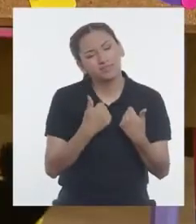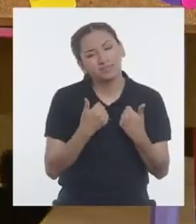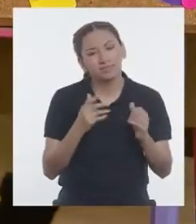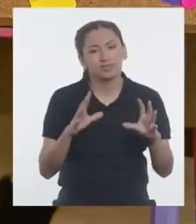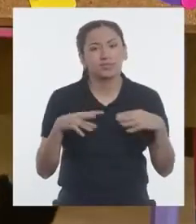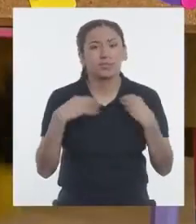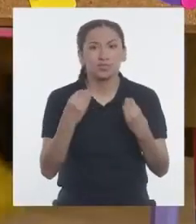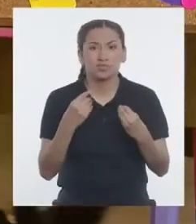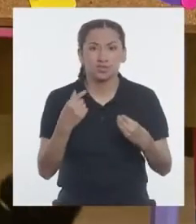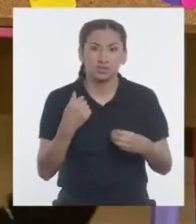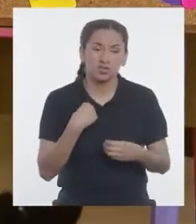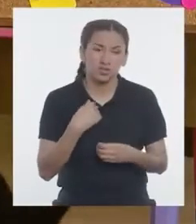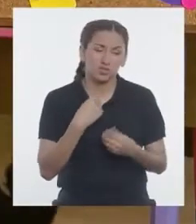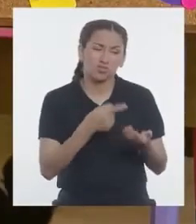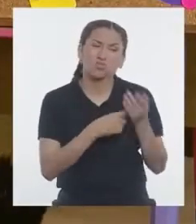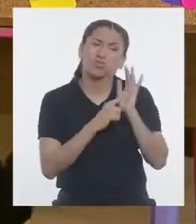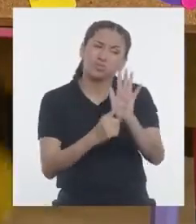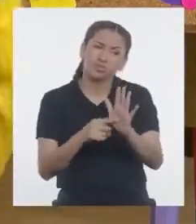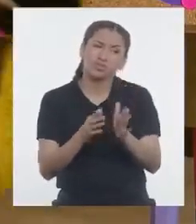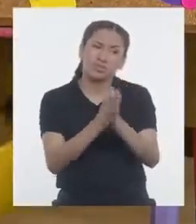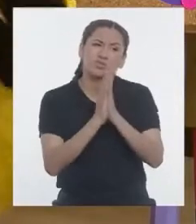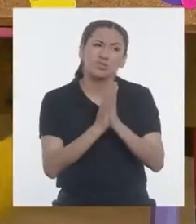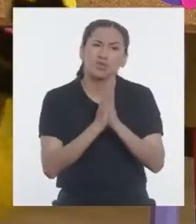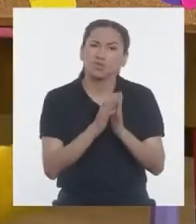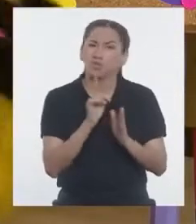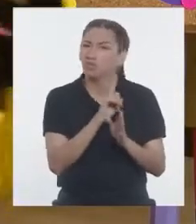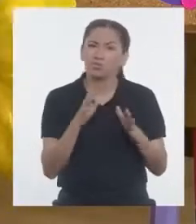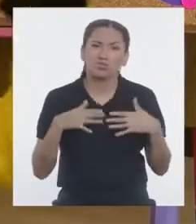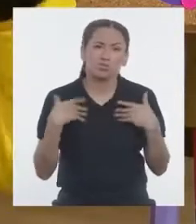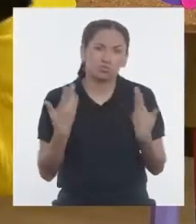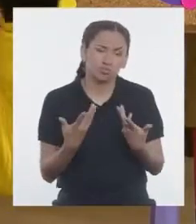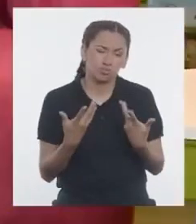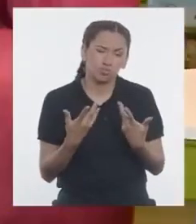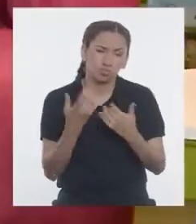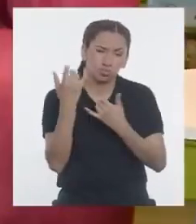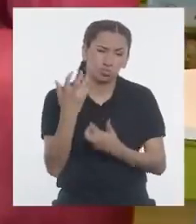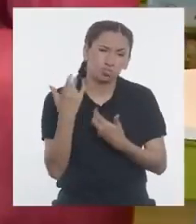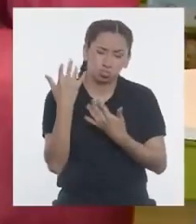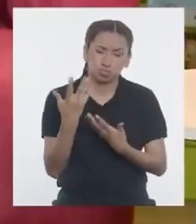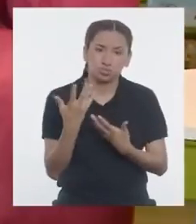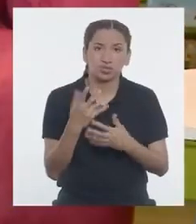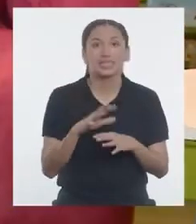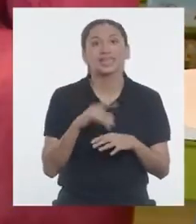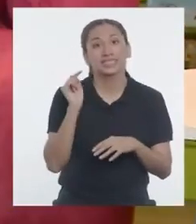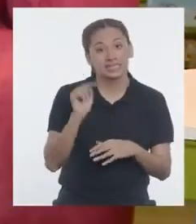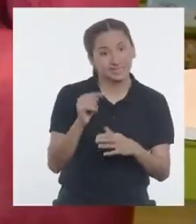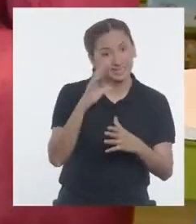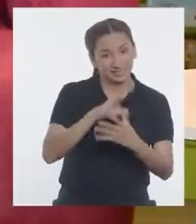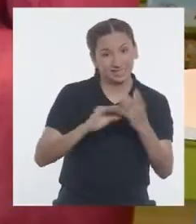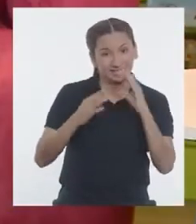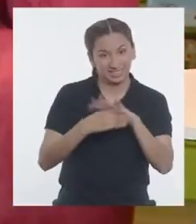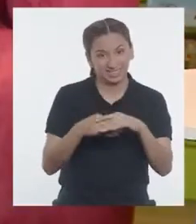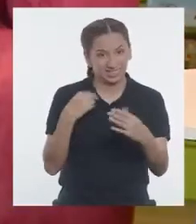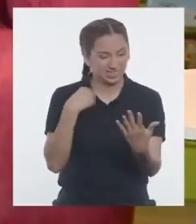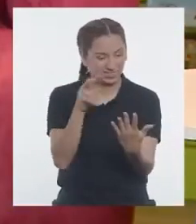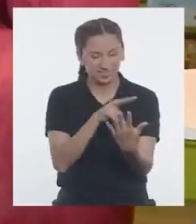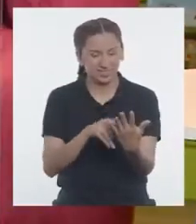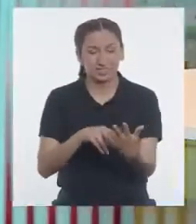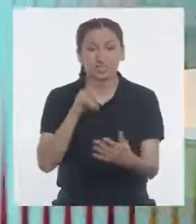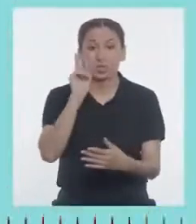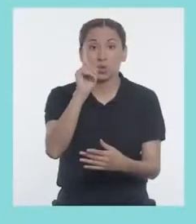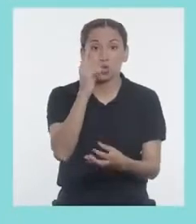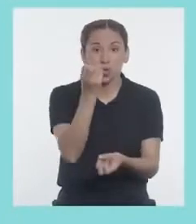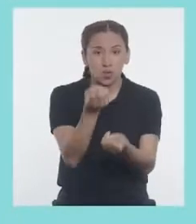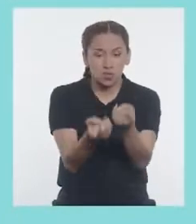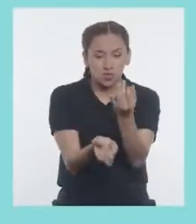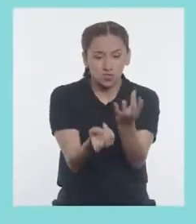Paola! Presenta el cuento, por favor, que no puedo esperar más. ¡Claro! El cuento que leeremos se llama